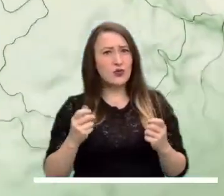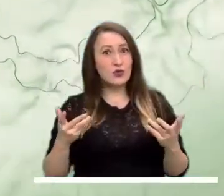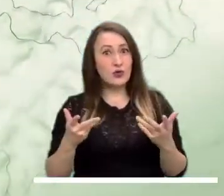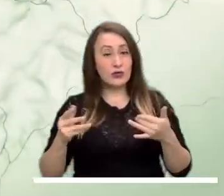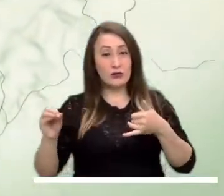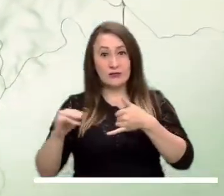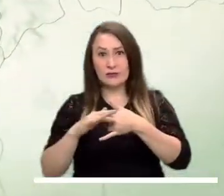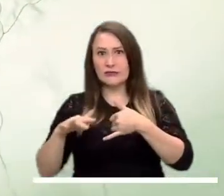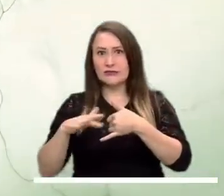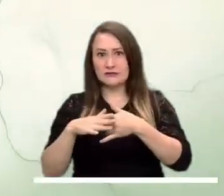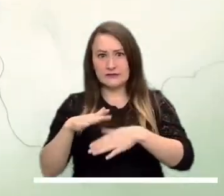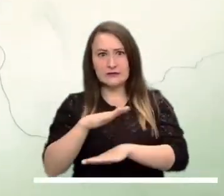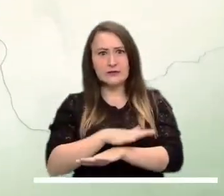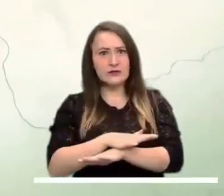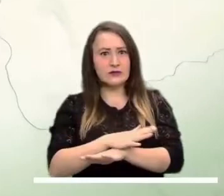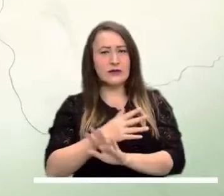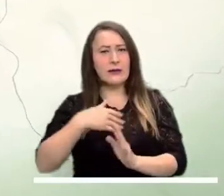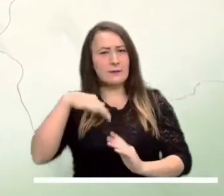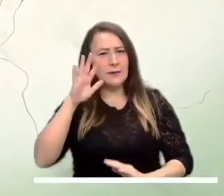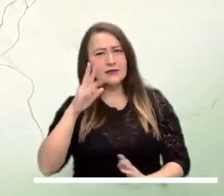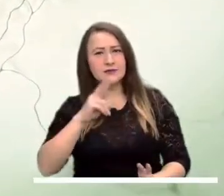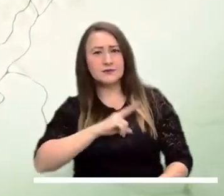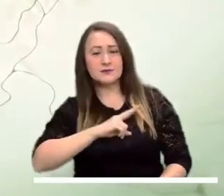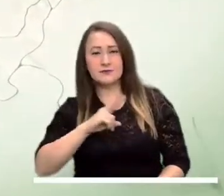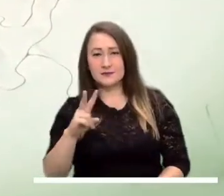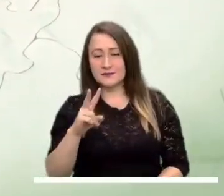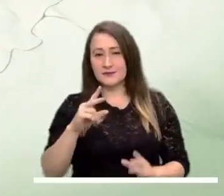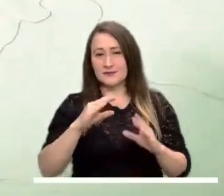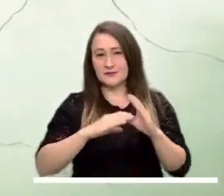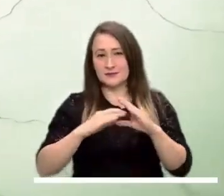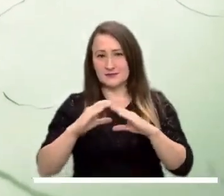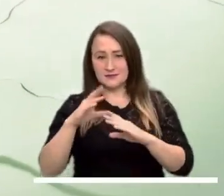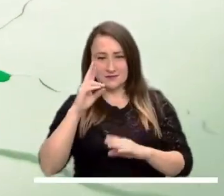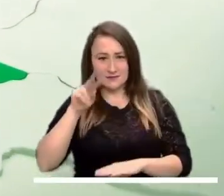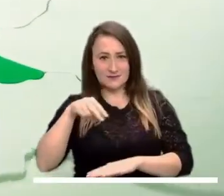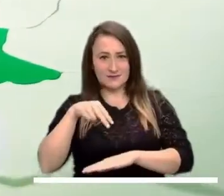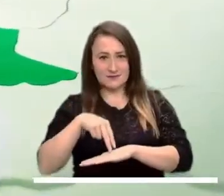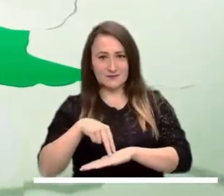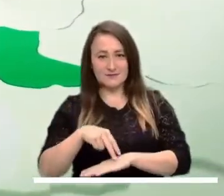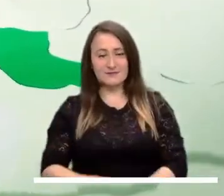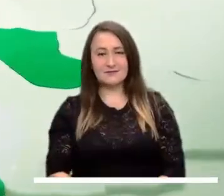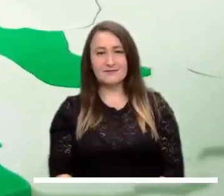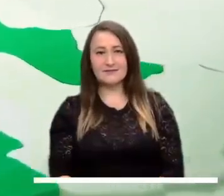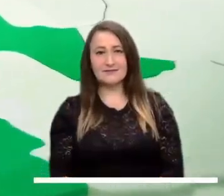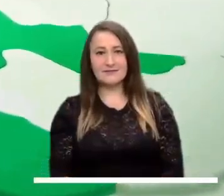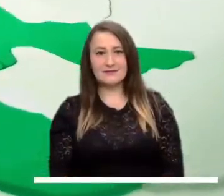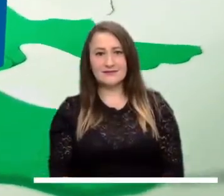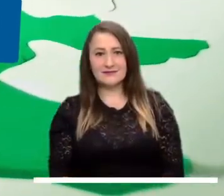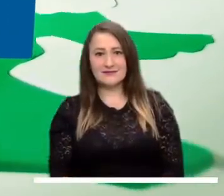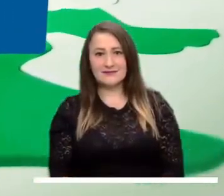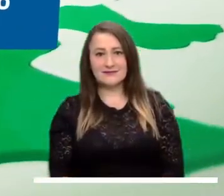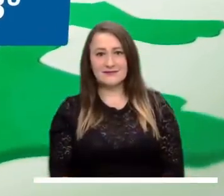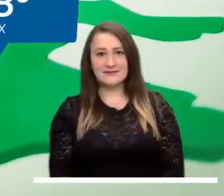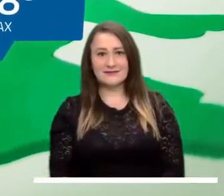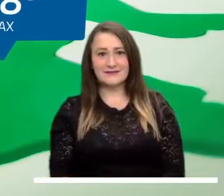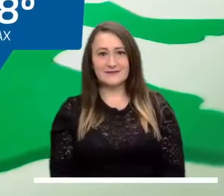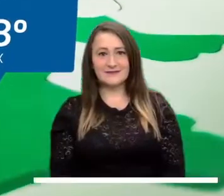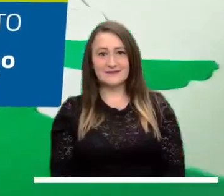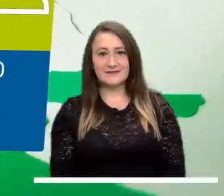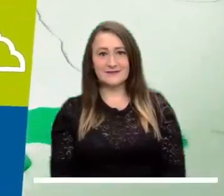región. Las lluvias intensas se tomarán en el Pacífico durante la tarde, especialmente en Valle del Cauca, Cauca y Nariño.